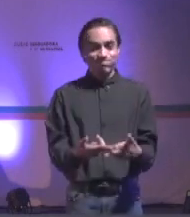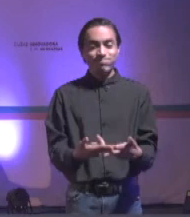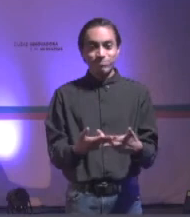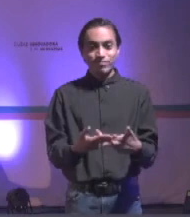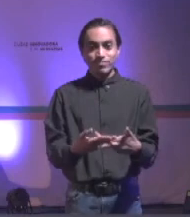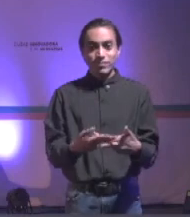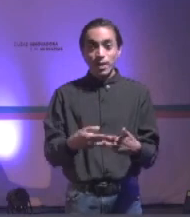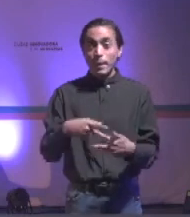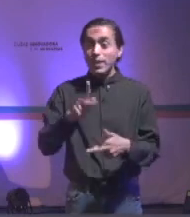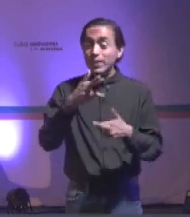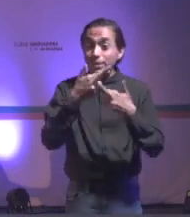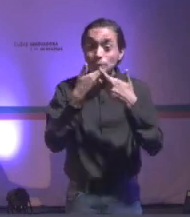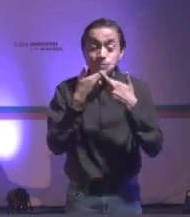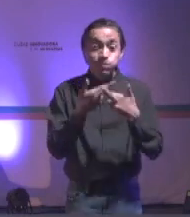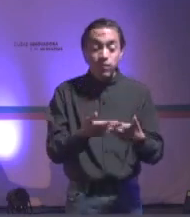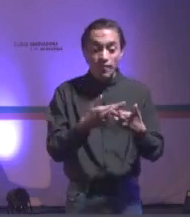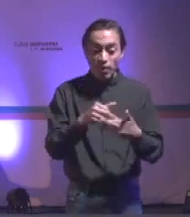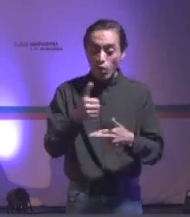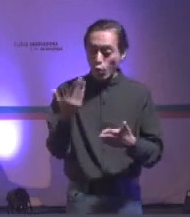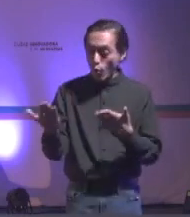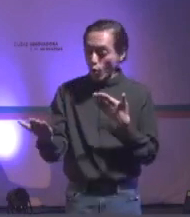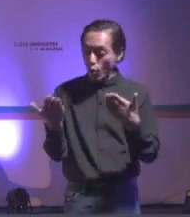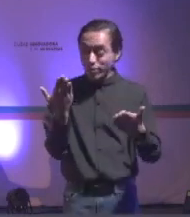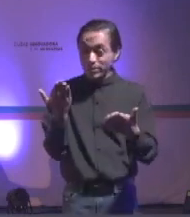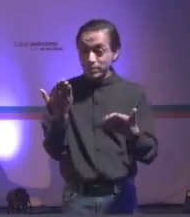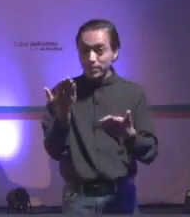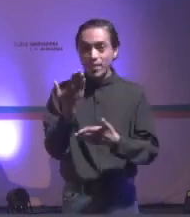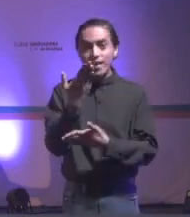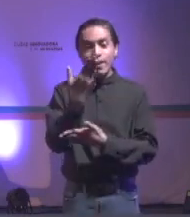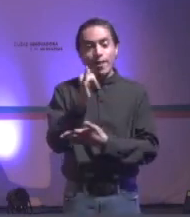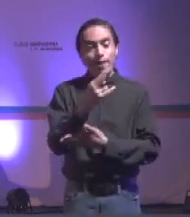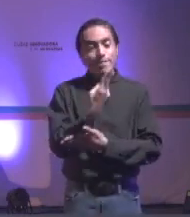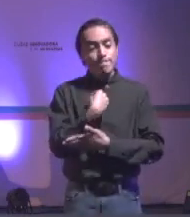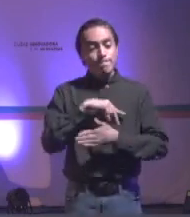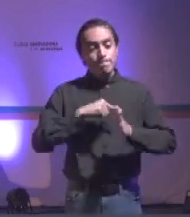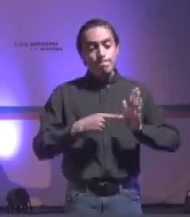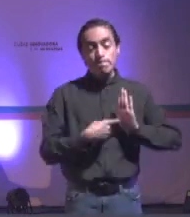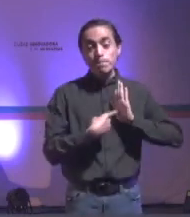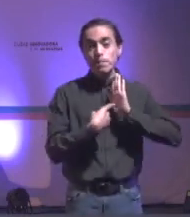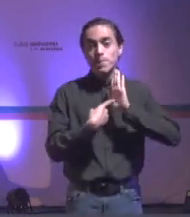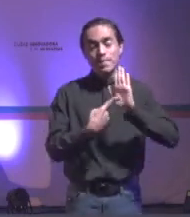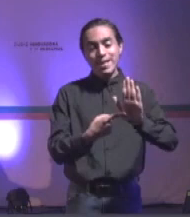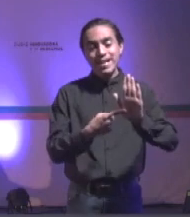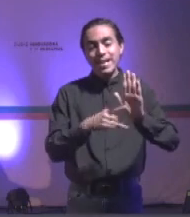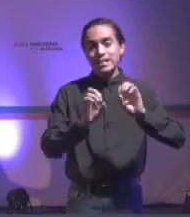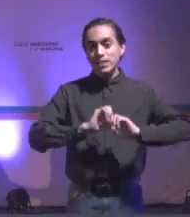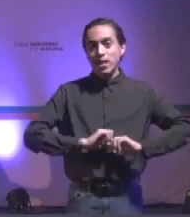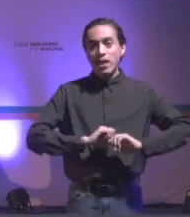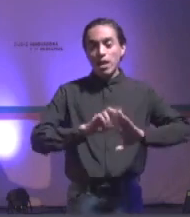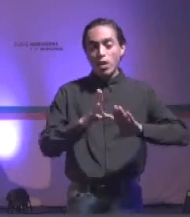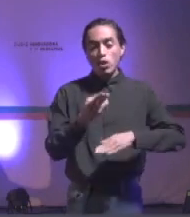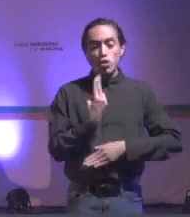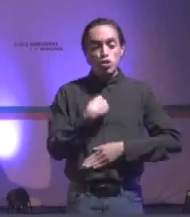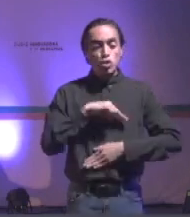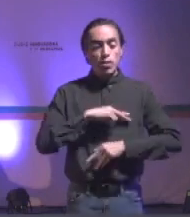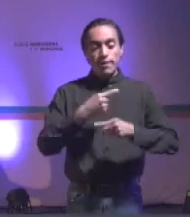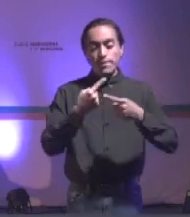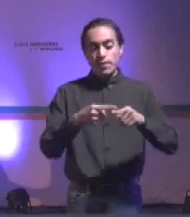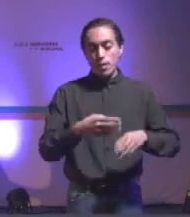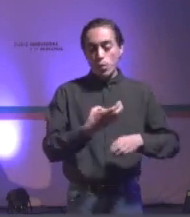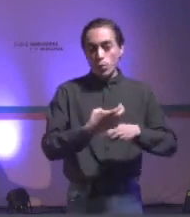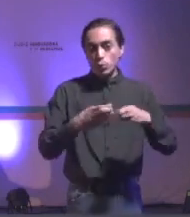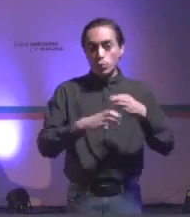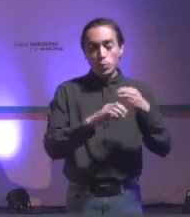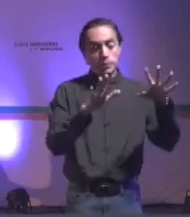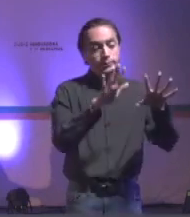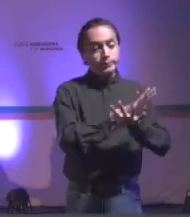Pero no es suficiente frente al otro. Vamos a demostrar, porque evidentemente estamos haciendo muchas cosas cambiando. Vamos a